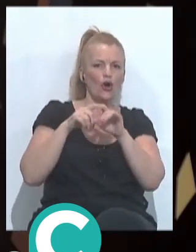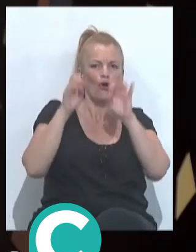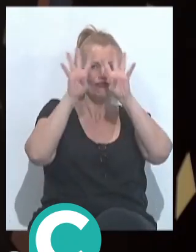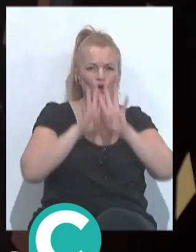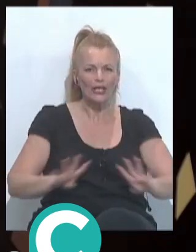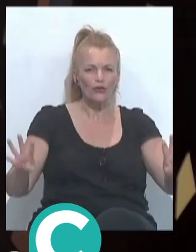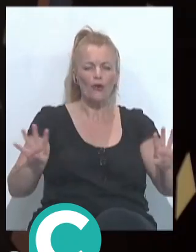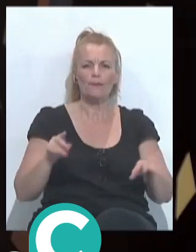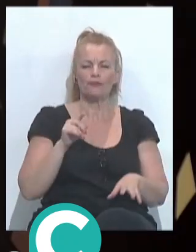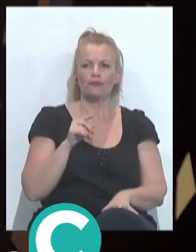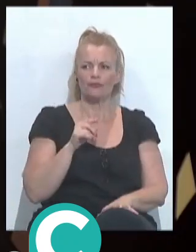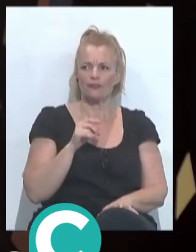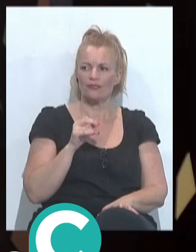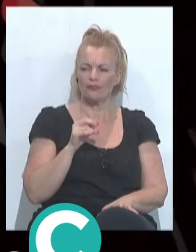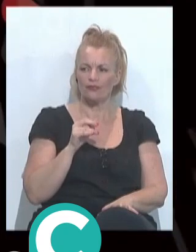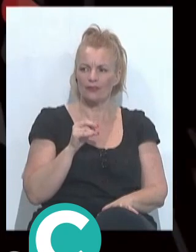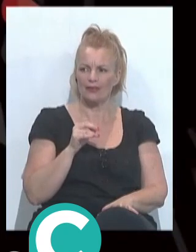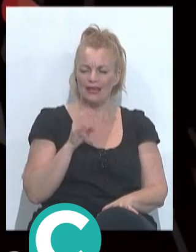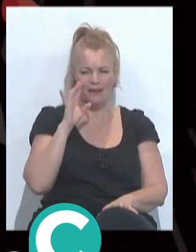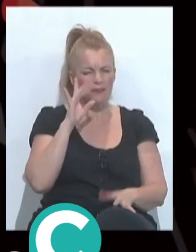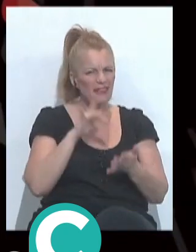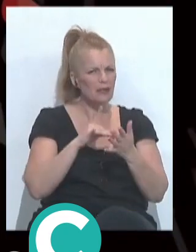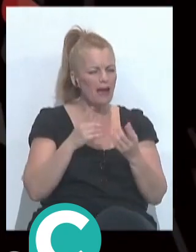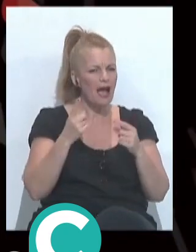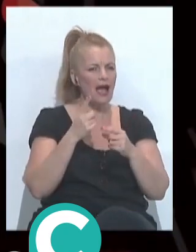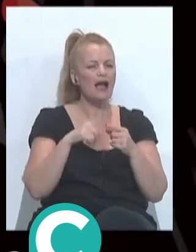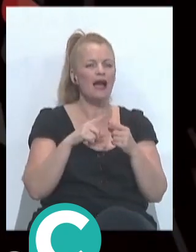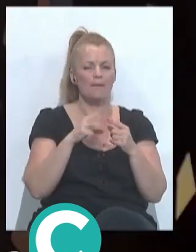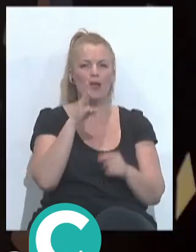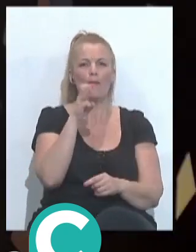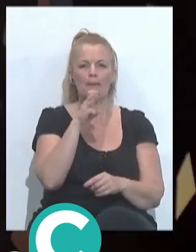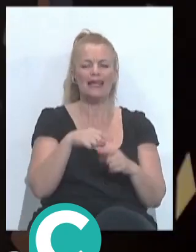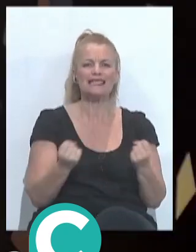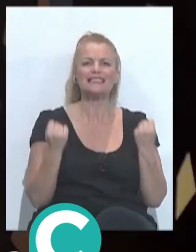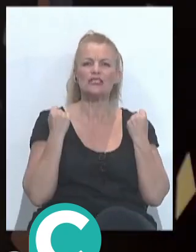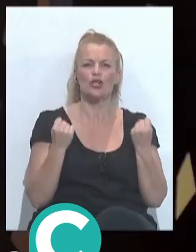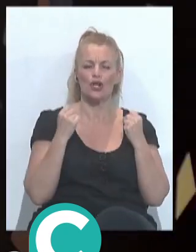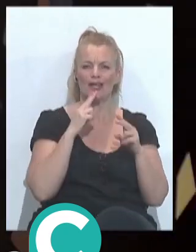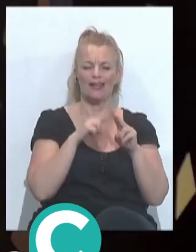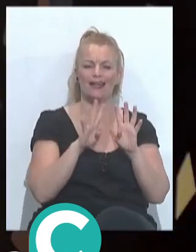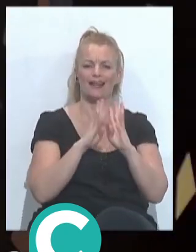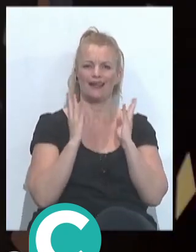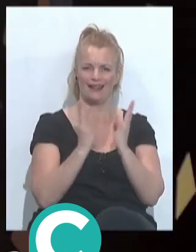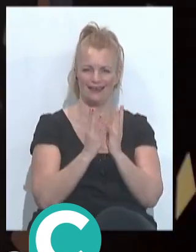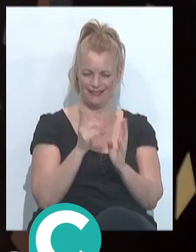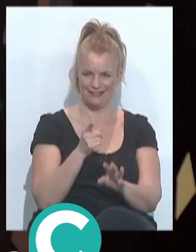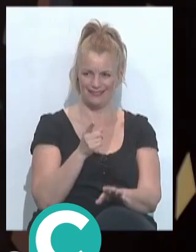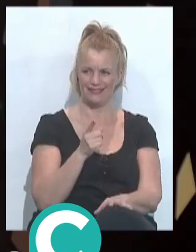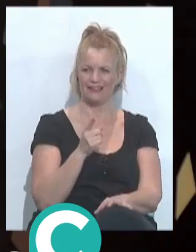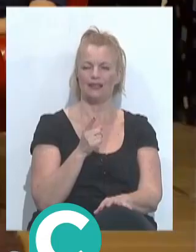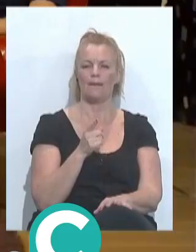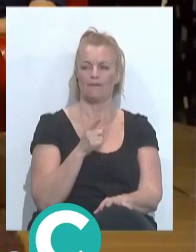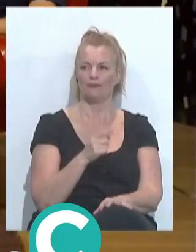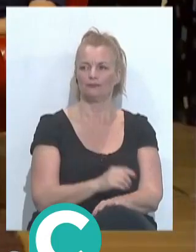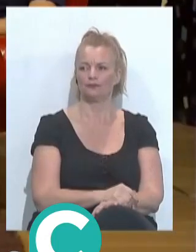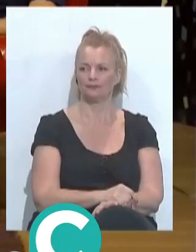Entonces muchas veces... Ignacio, ¿no? Exactamente. Los pepeyín. Los pepeyín. Sí, Los jintonis. Ay, ¿de qué está la pesa? Es que